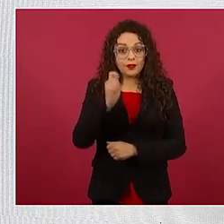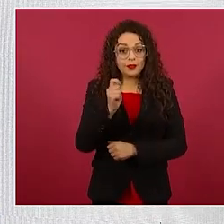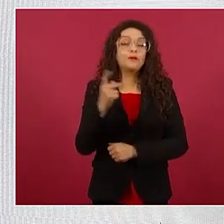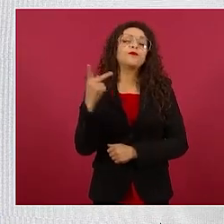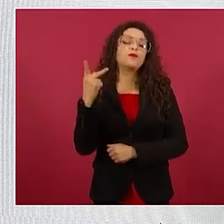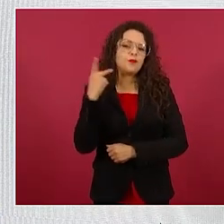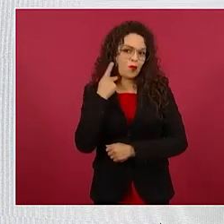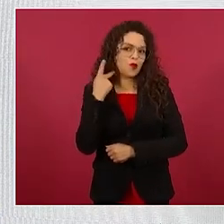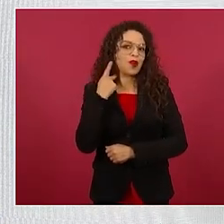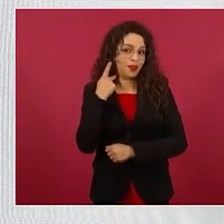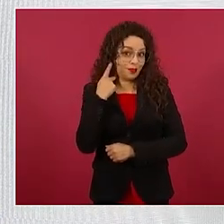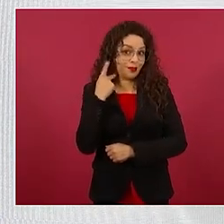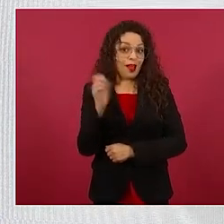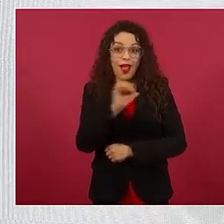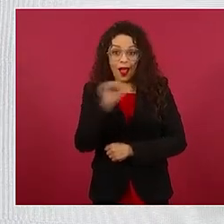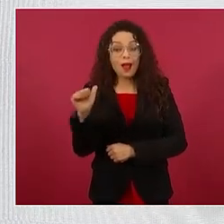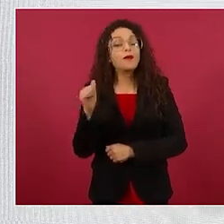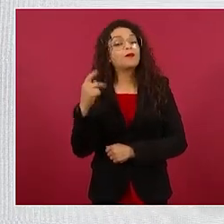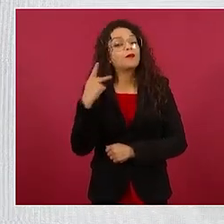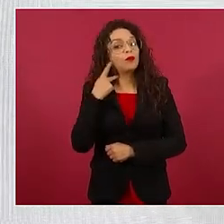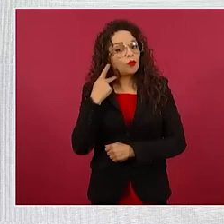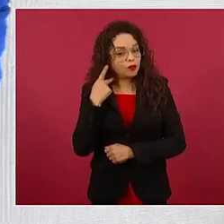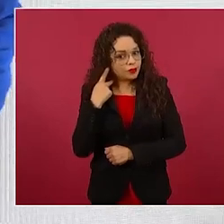político que